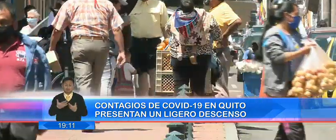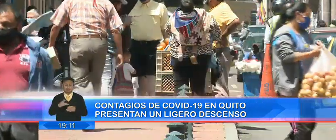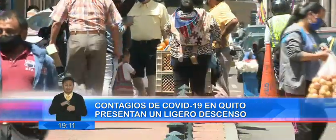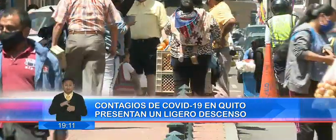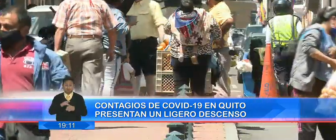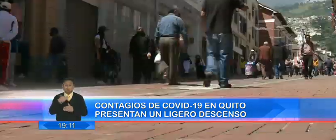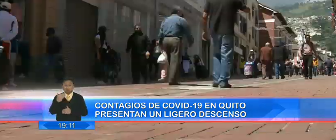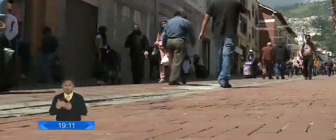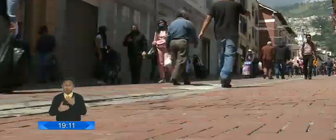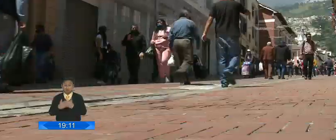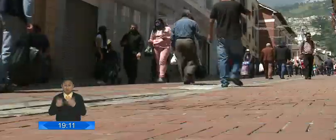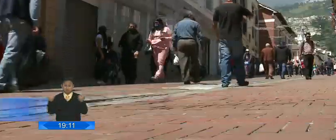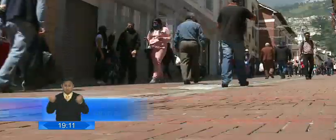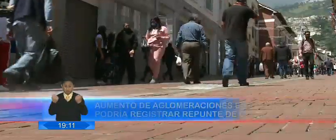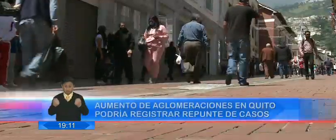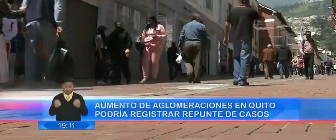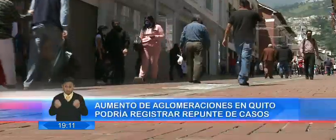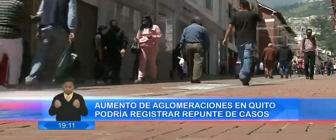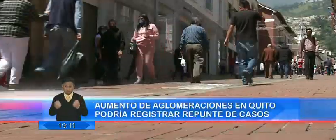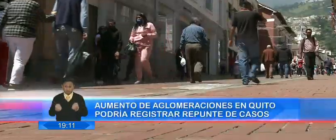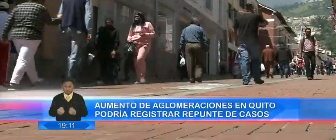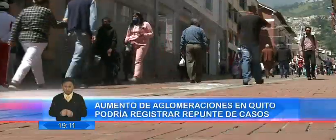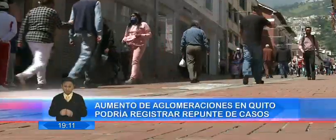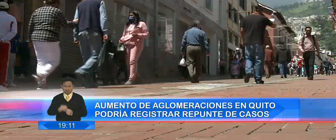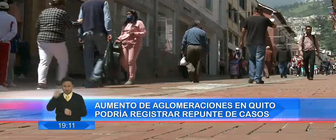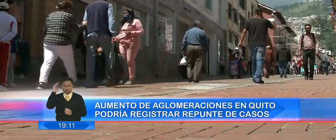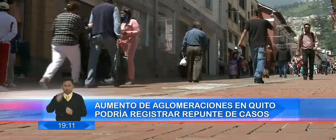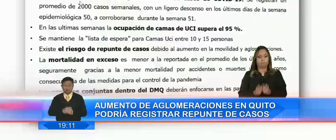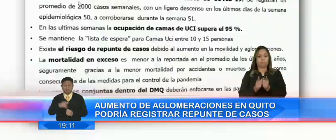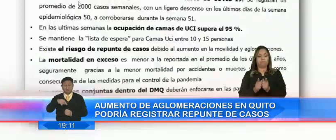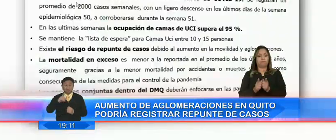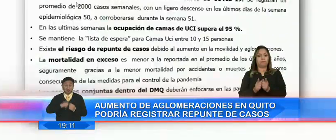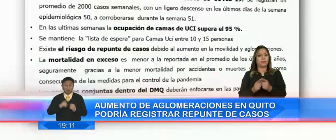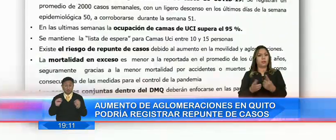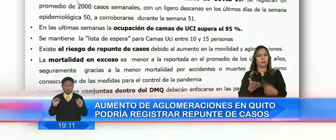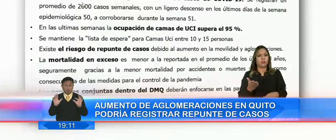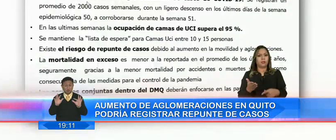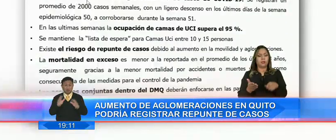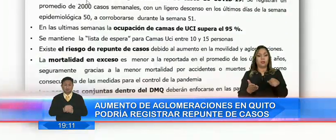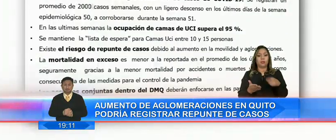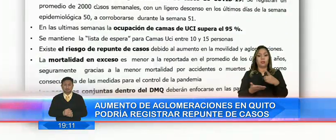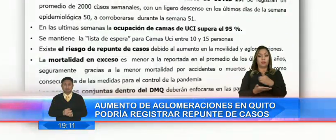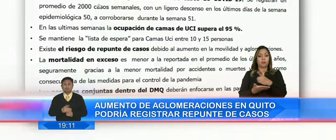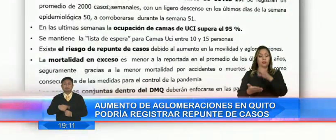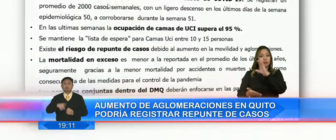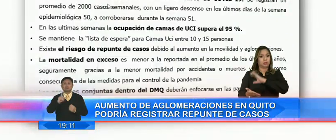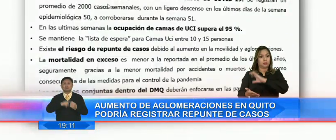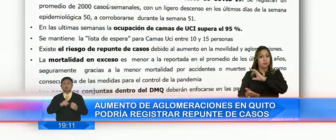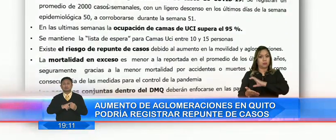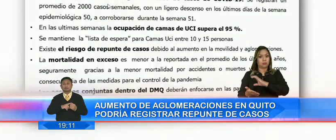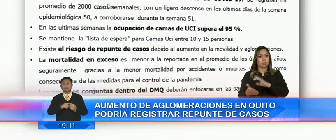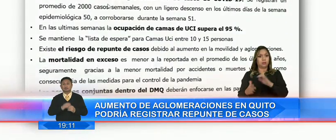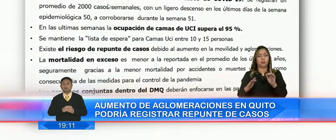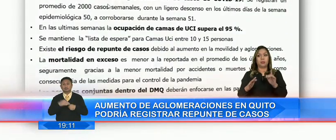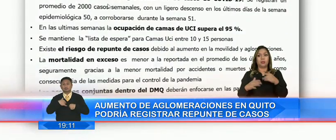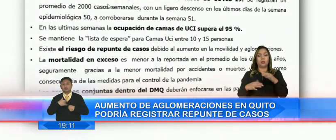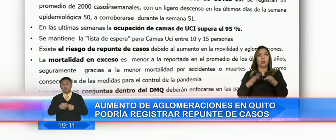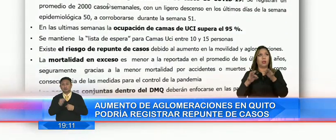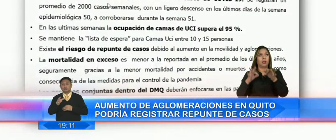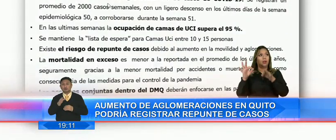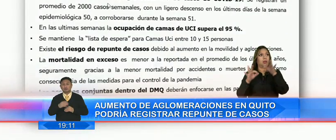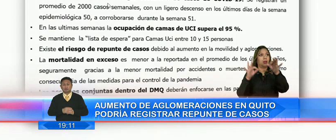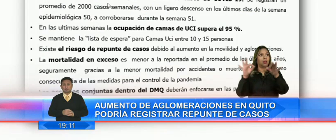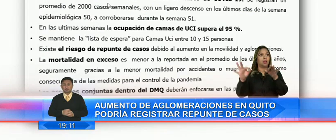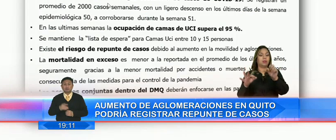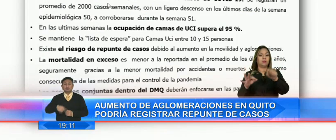las últimas aglomeraciones evidenciadas en la capital. El Distrito Metropolitano mantiene el contagio sostenido de casos de COVID-19,